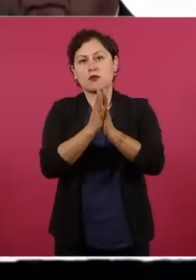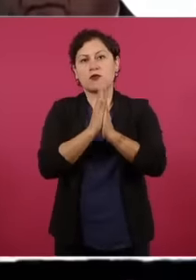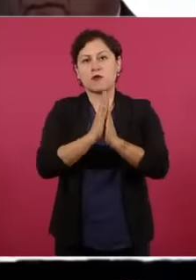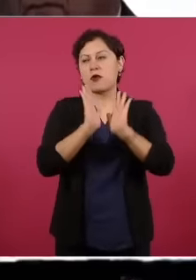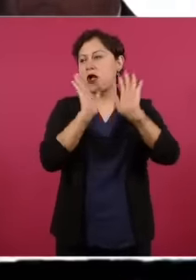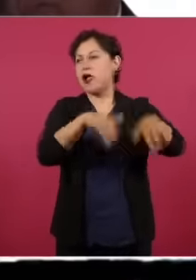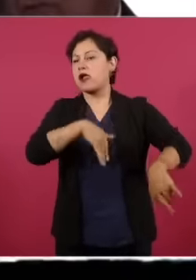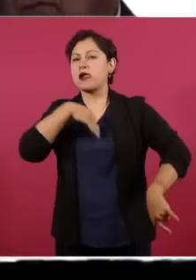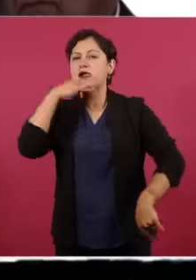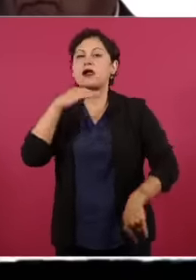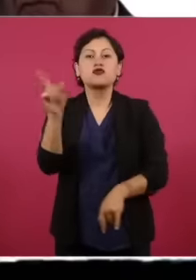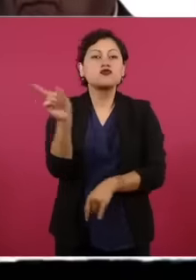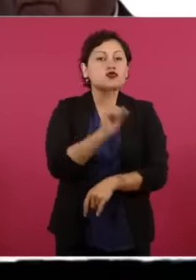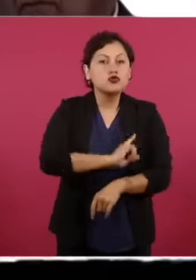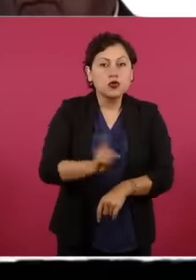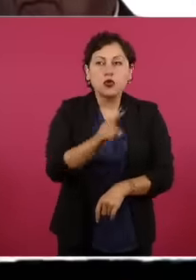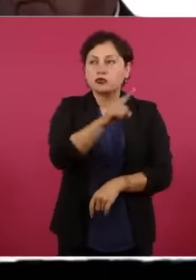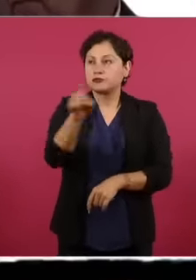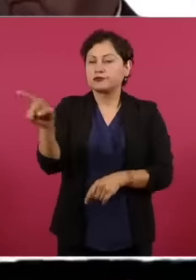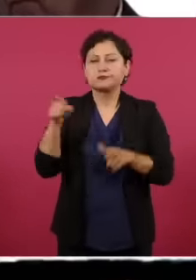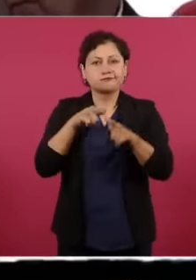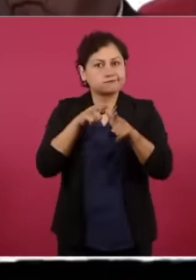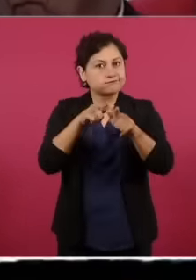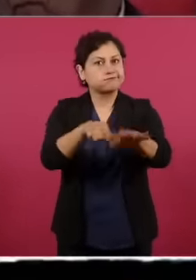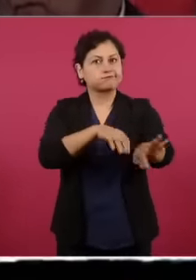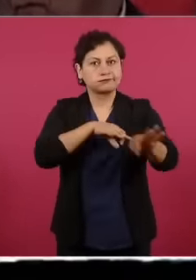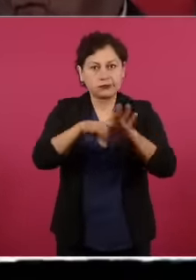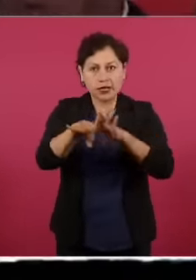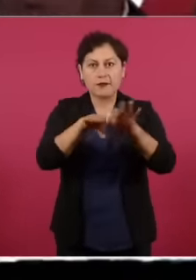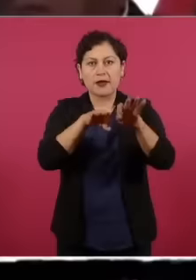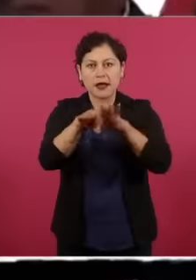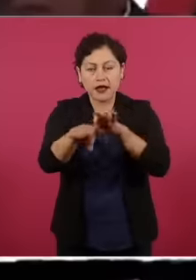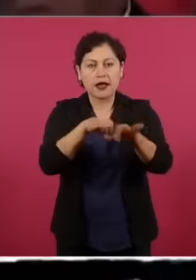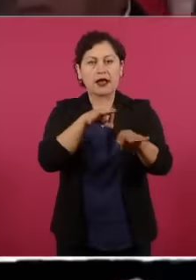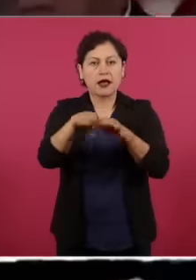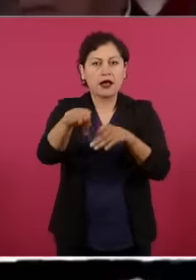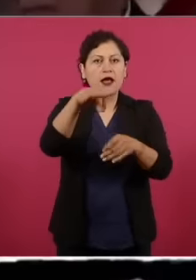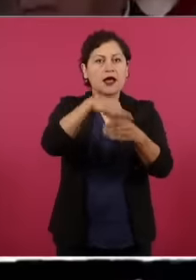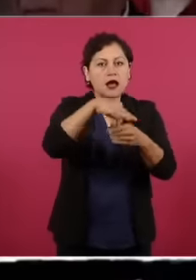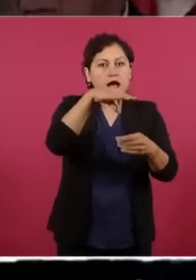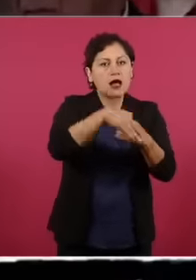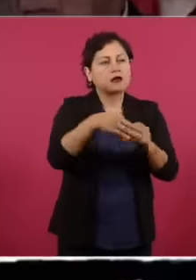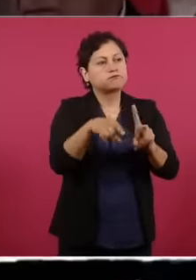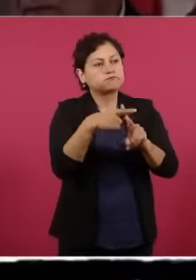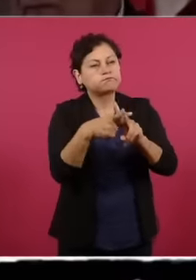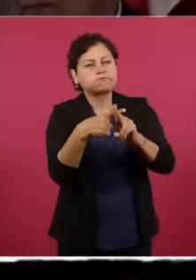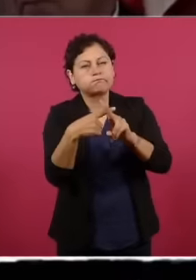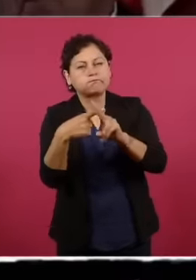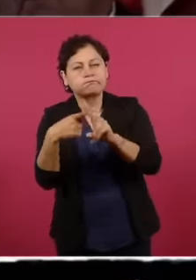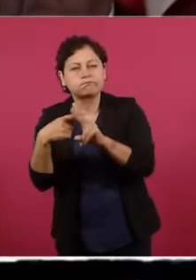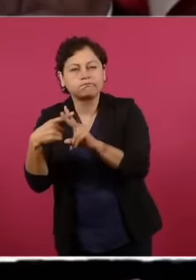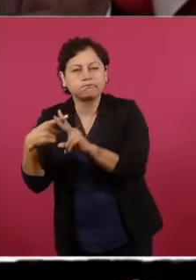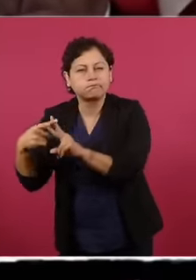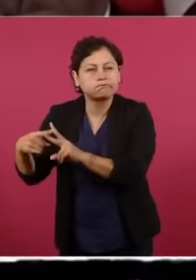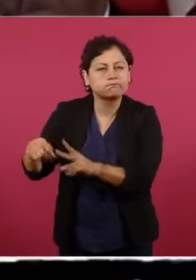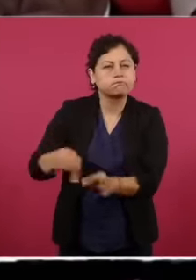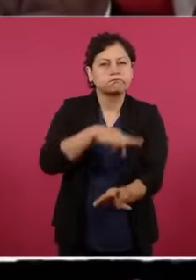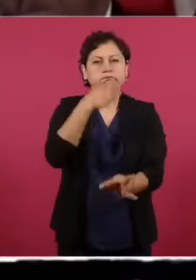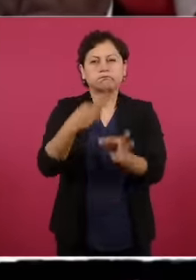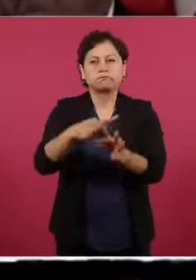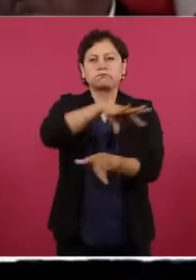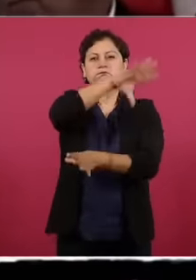sigan con su labor hasta terminar de contar el último voto y recibir el acta